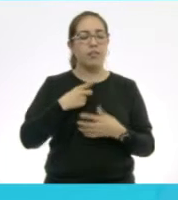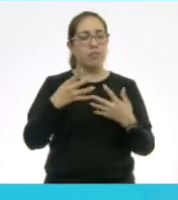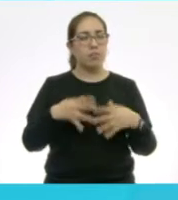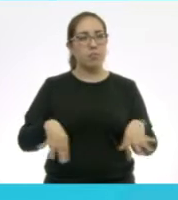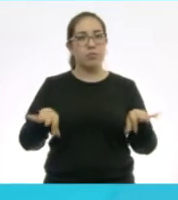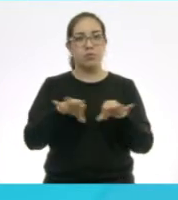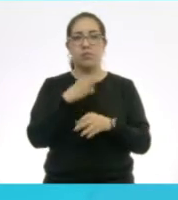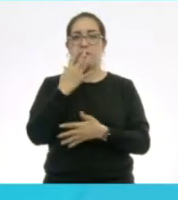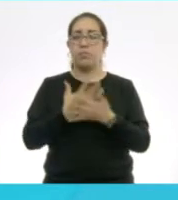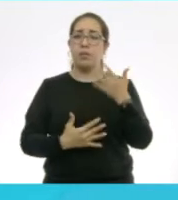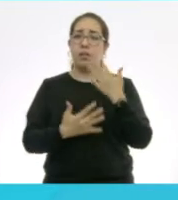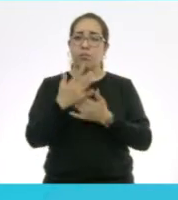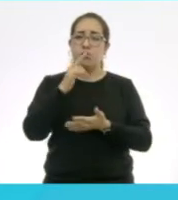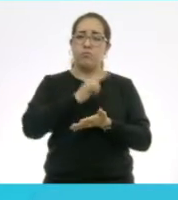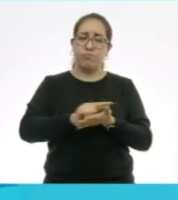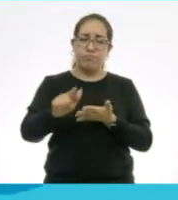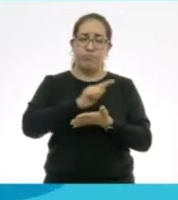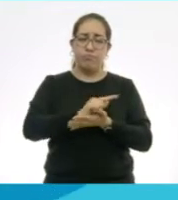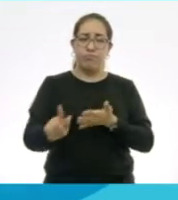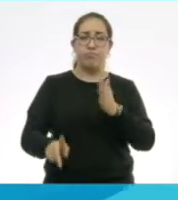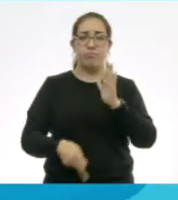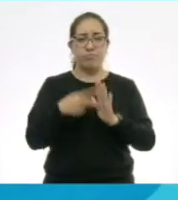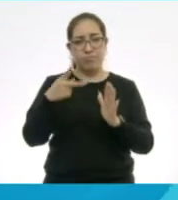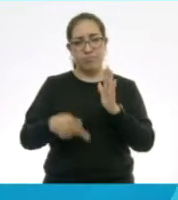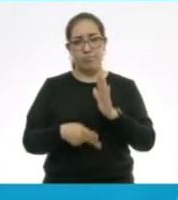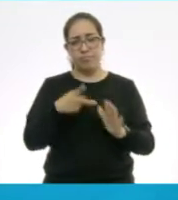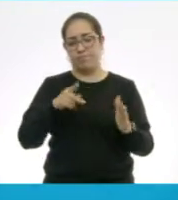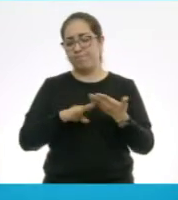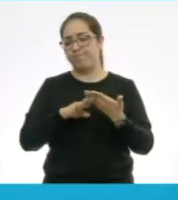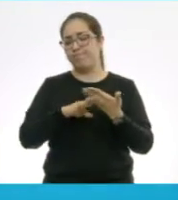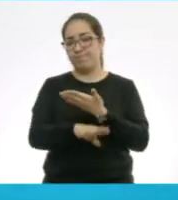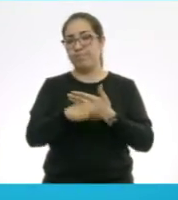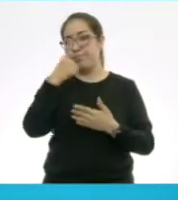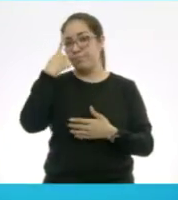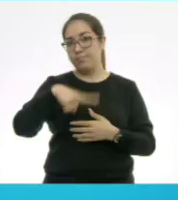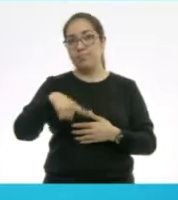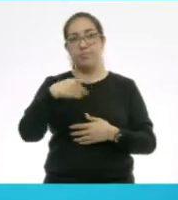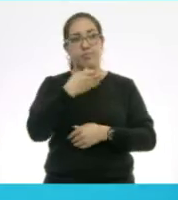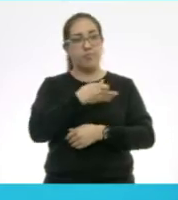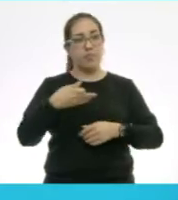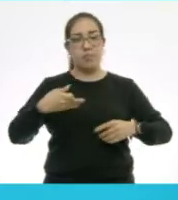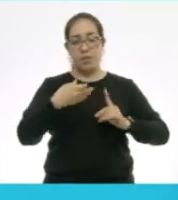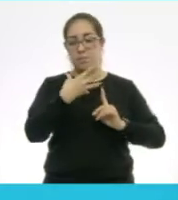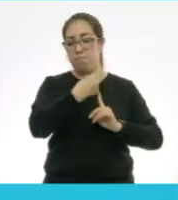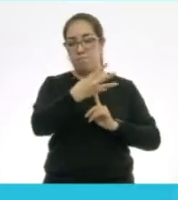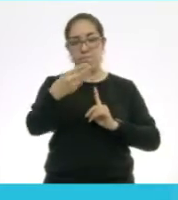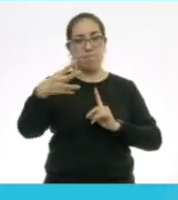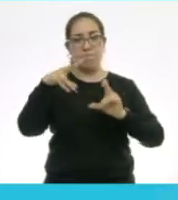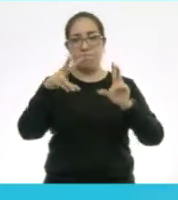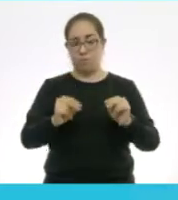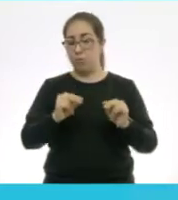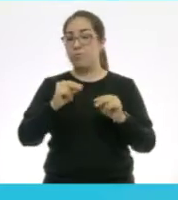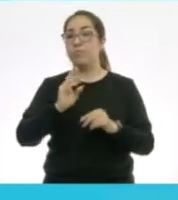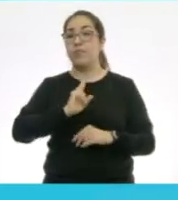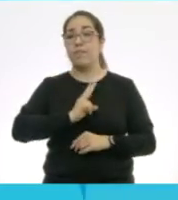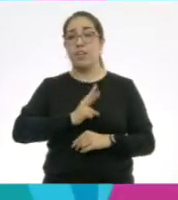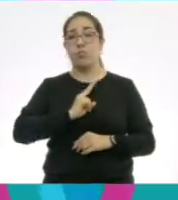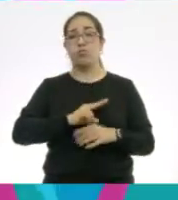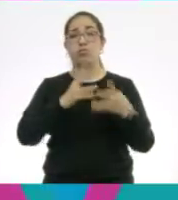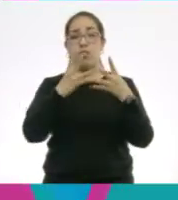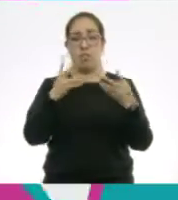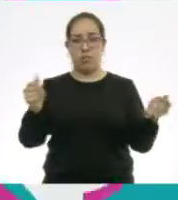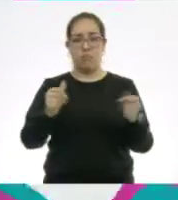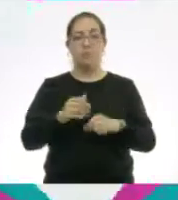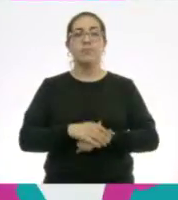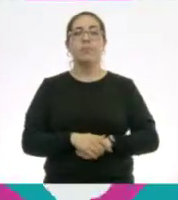manos y prevenirnos muy bien para no contagiar a nuestra familia y hacer que el virus sea menos en